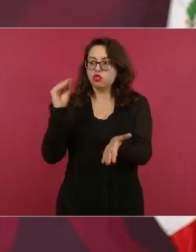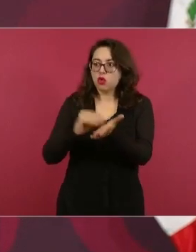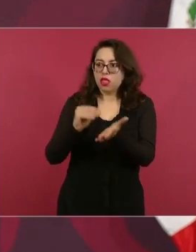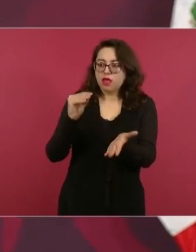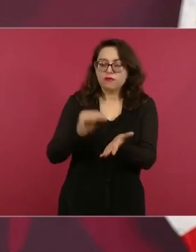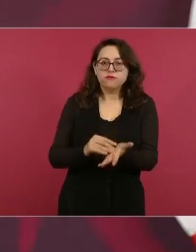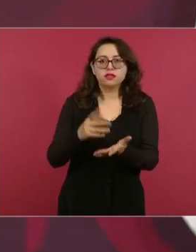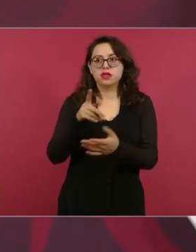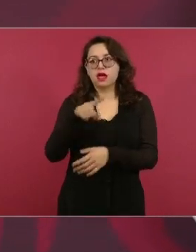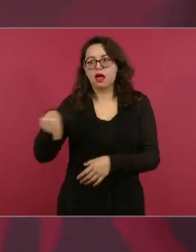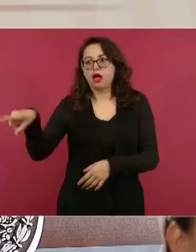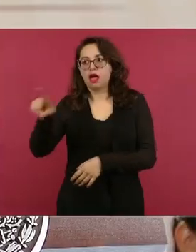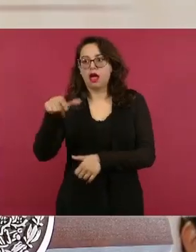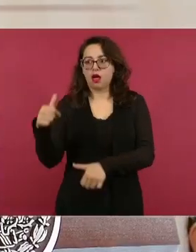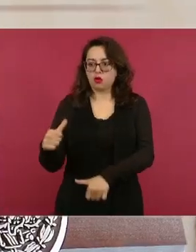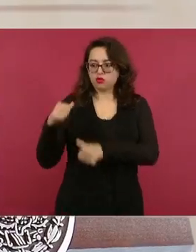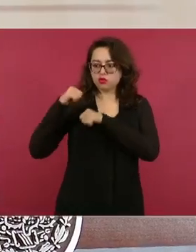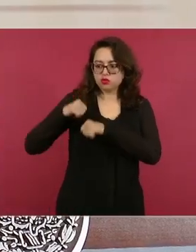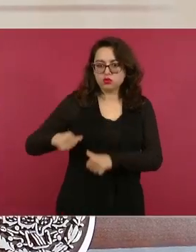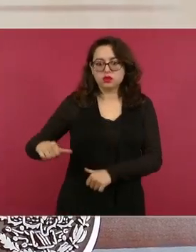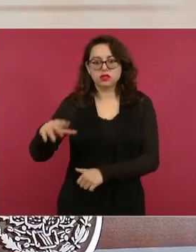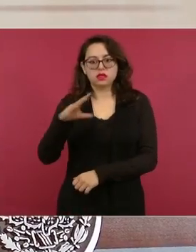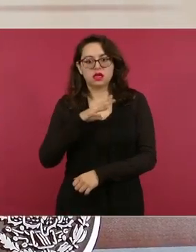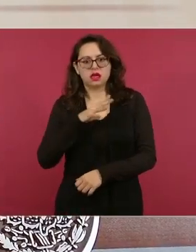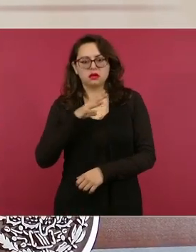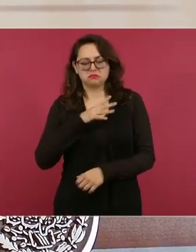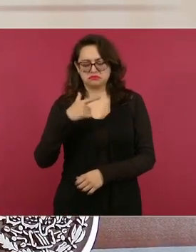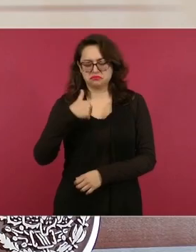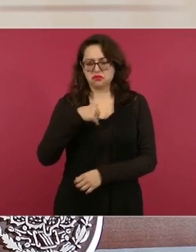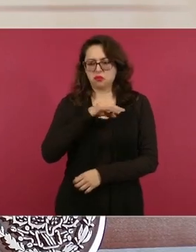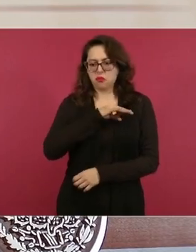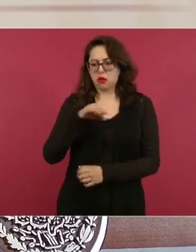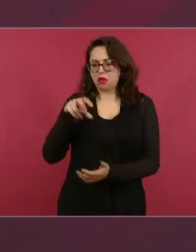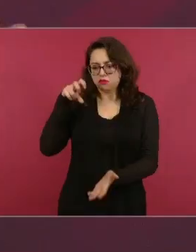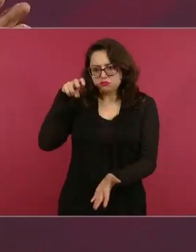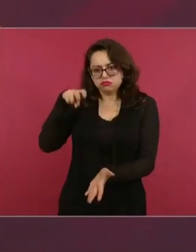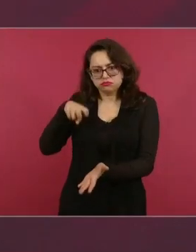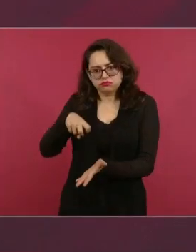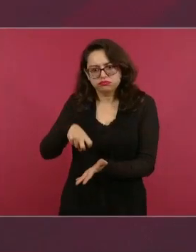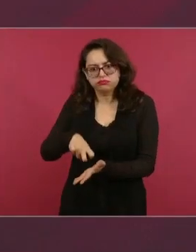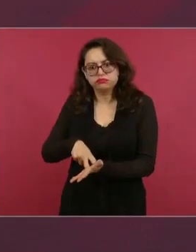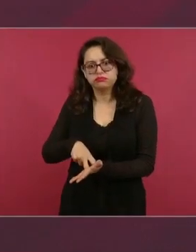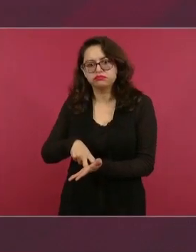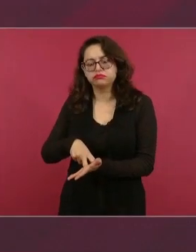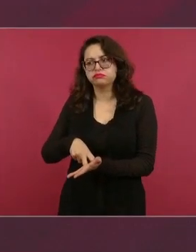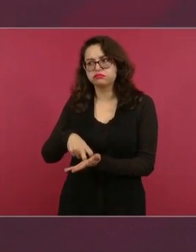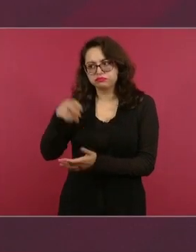Entonces, ¿cómo no arrodillarme ante eso?